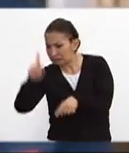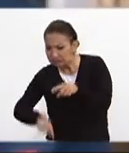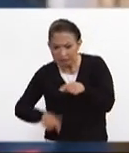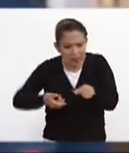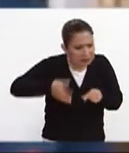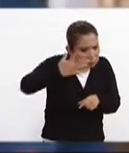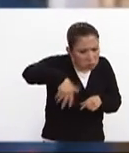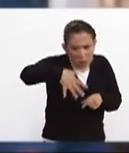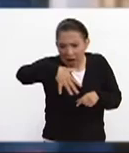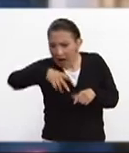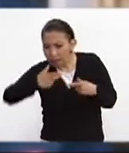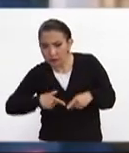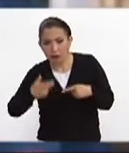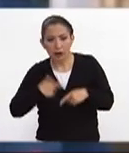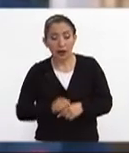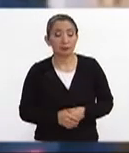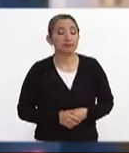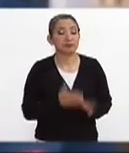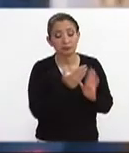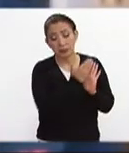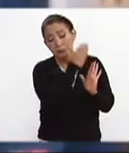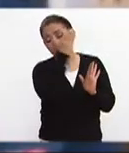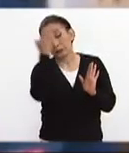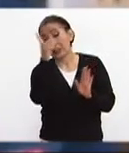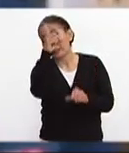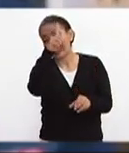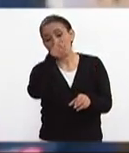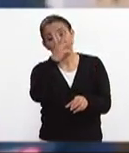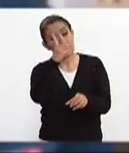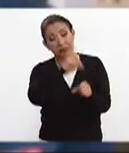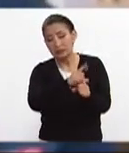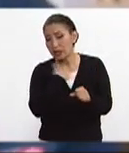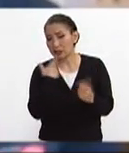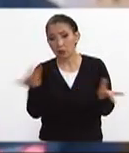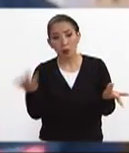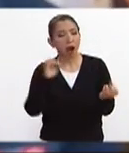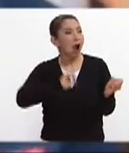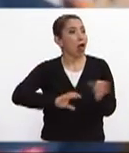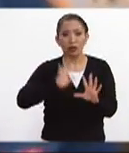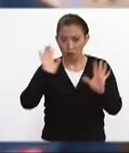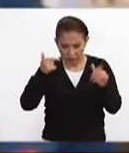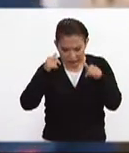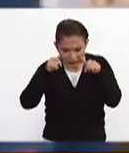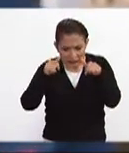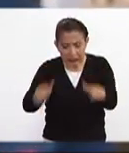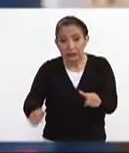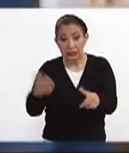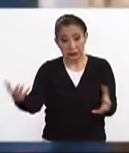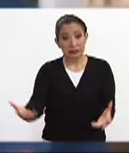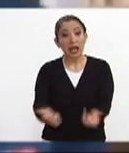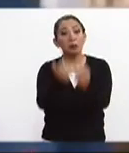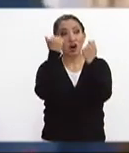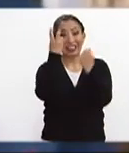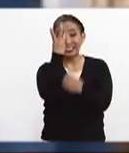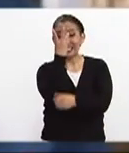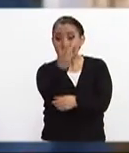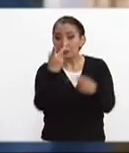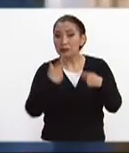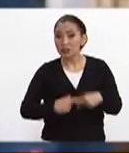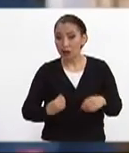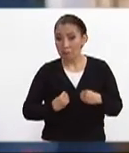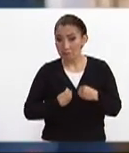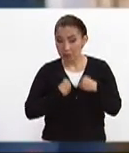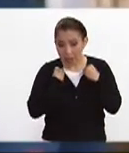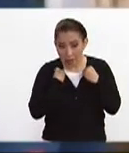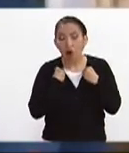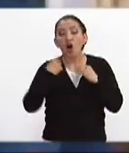labores de búsqueda y rescate a lo largo de estos tres días nunca se perdió la esperanza se logró rescatar afortunadamente a tres personas con